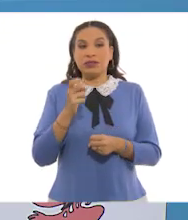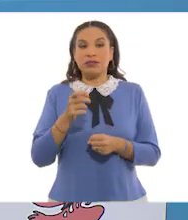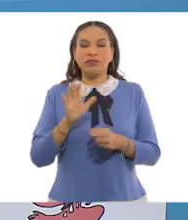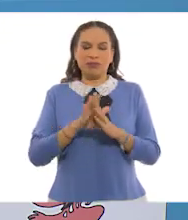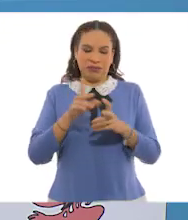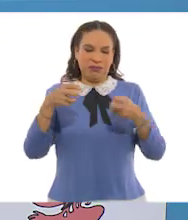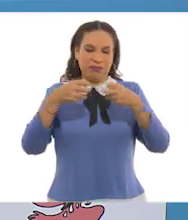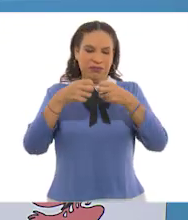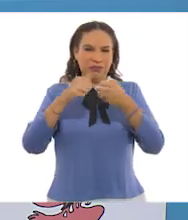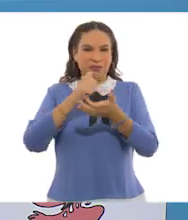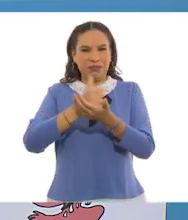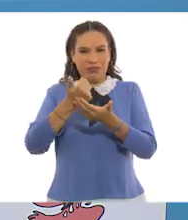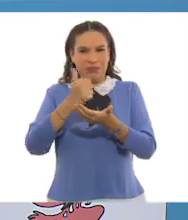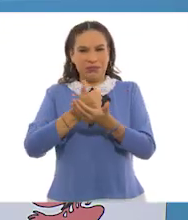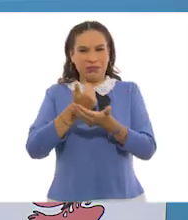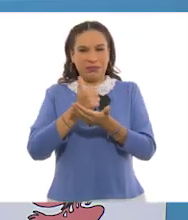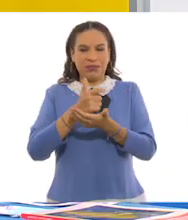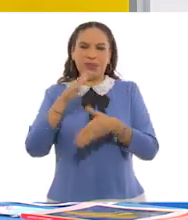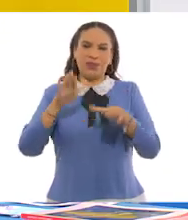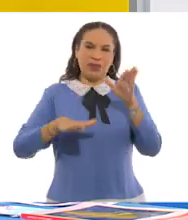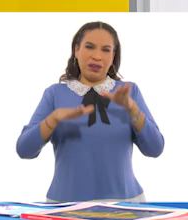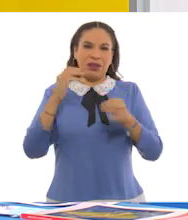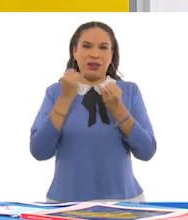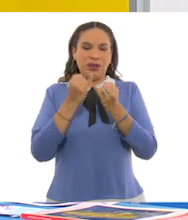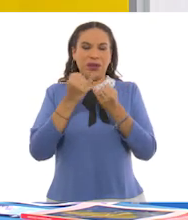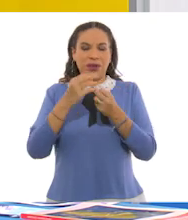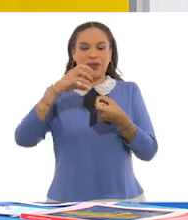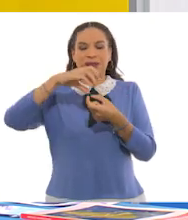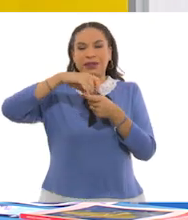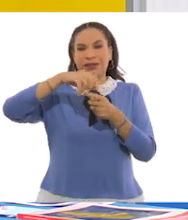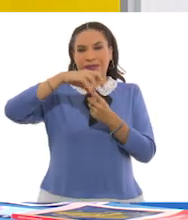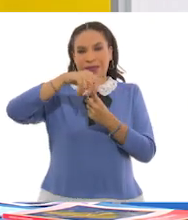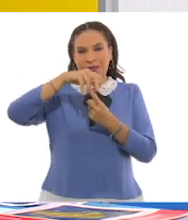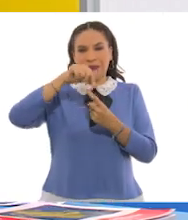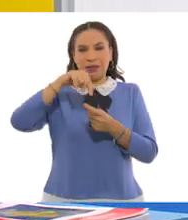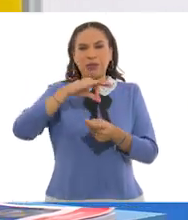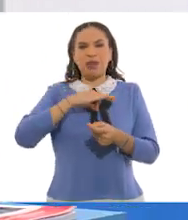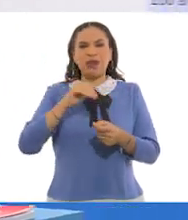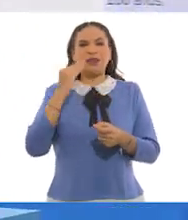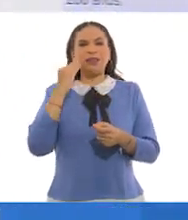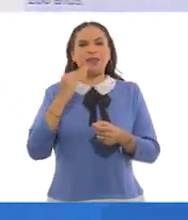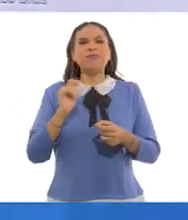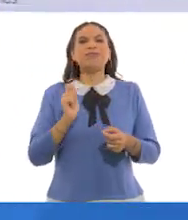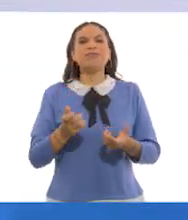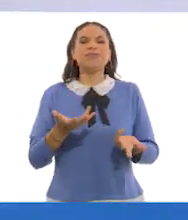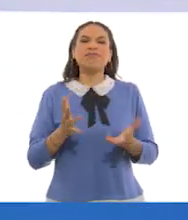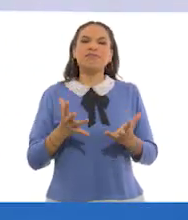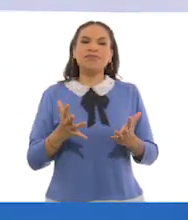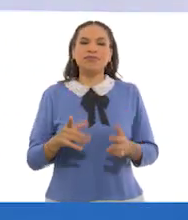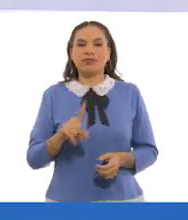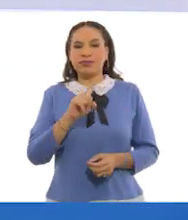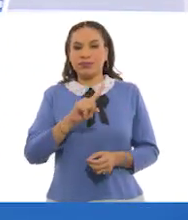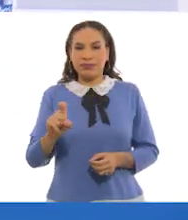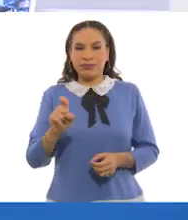de las botellas de plástico es variable, igual que sus tapas. Este puede variar desde unos 100 a 1,000,